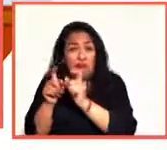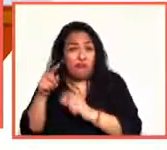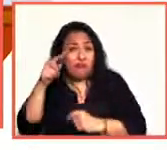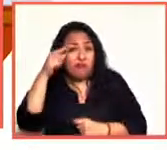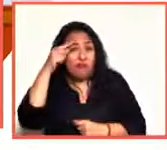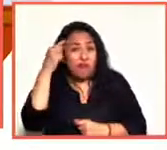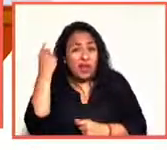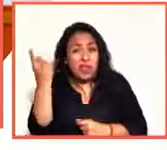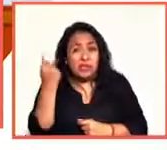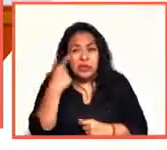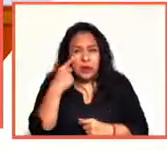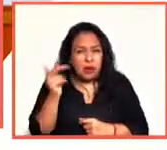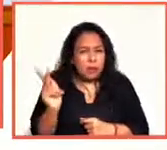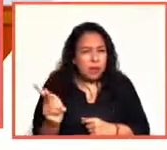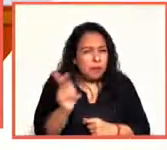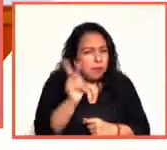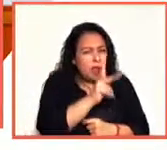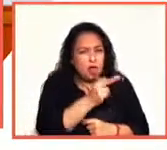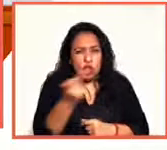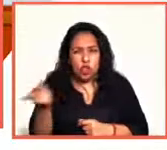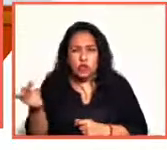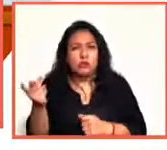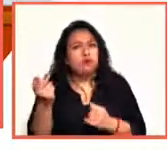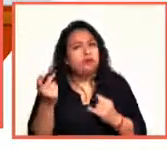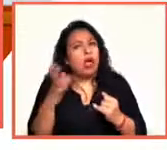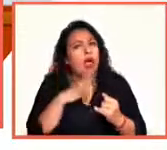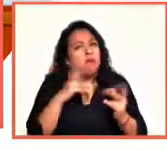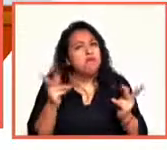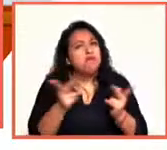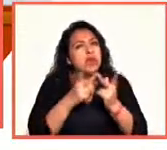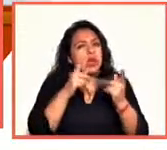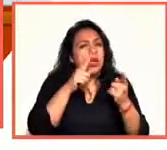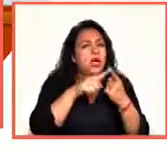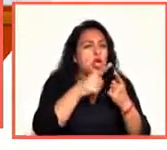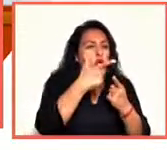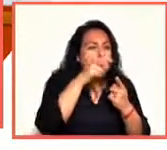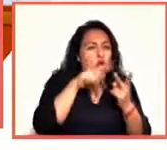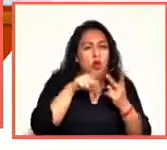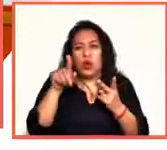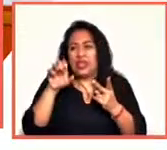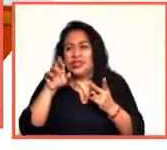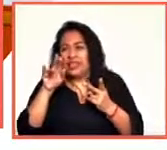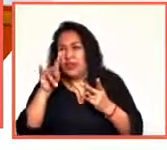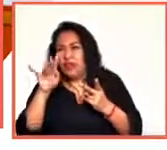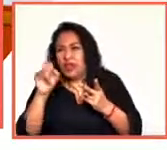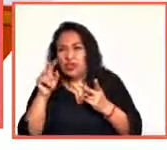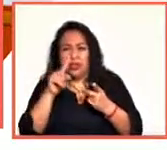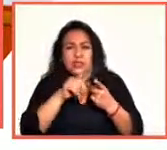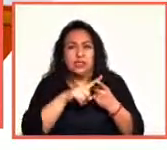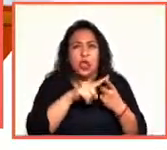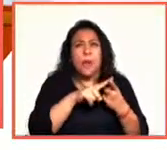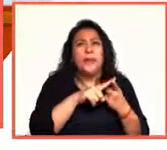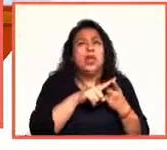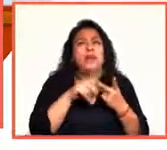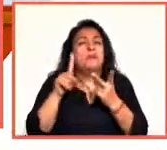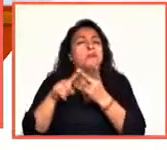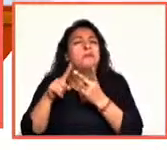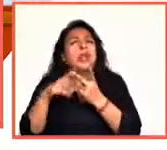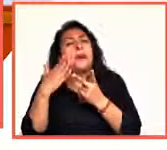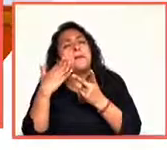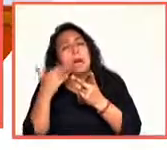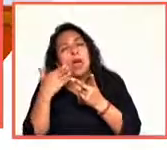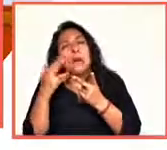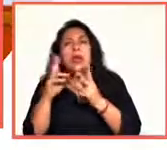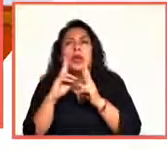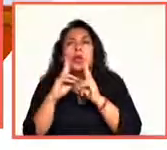y ver el parecido entre estos dos espíritus, el de Cervantes y el de Góngora. El hombre afable, el narrador